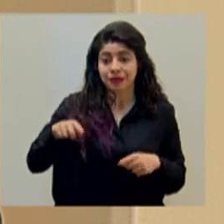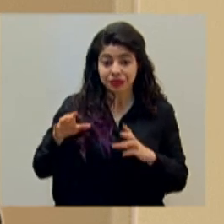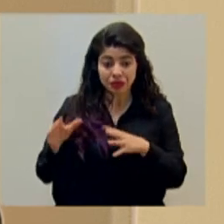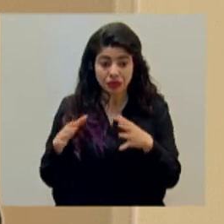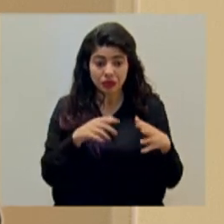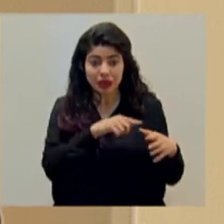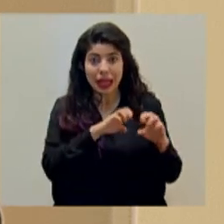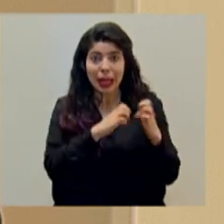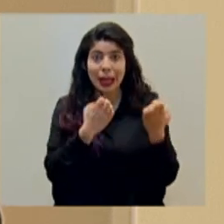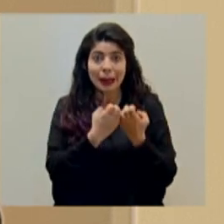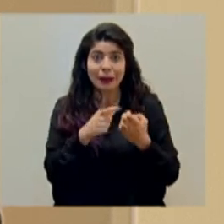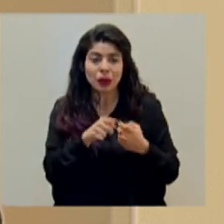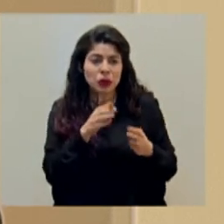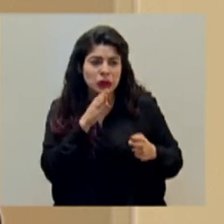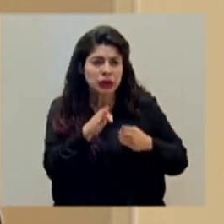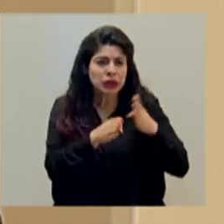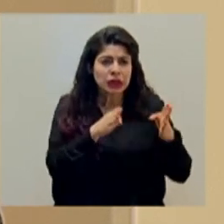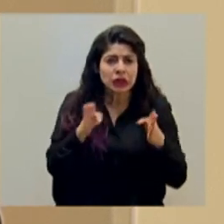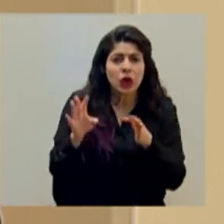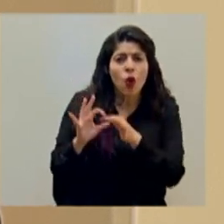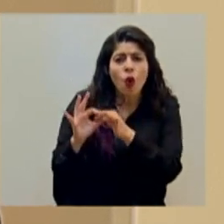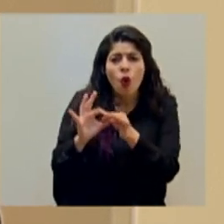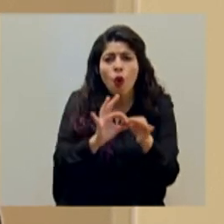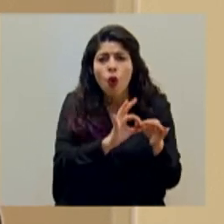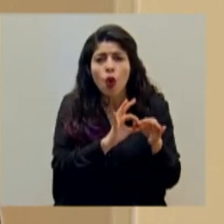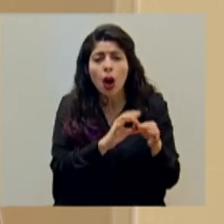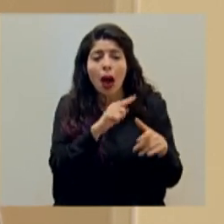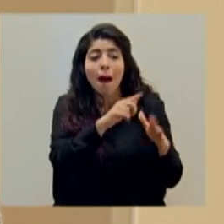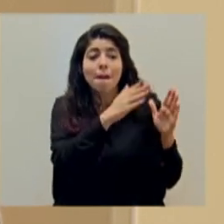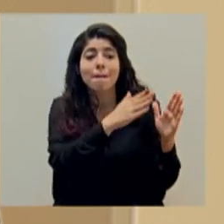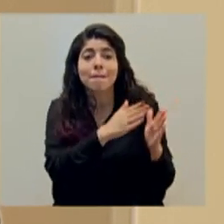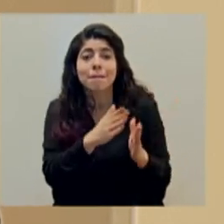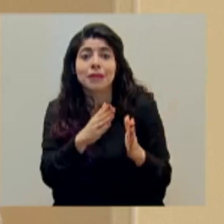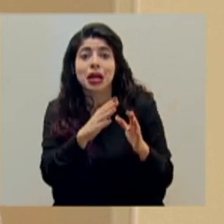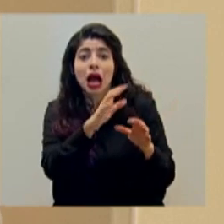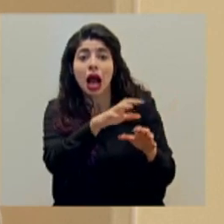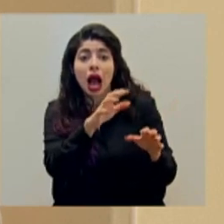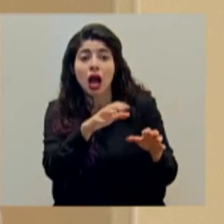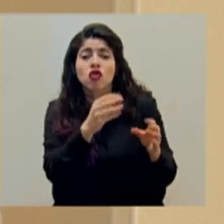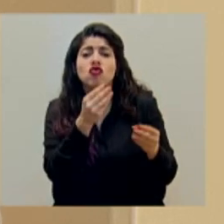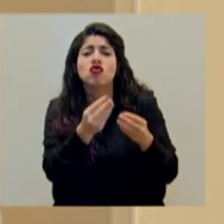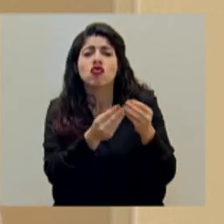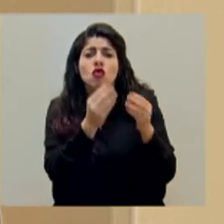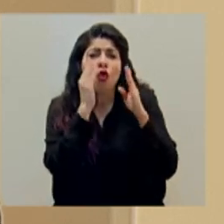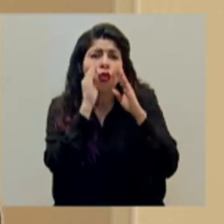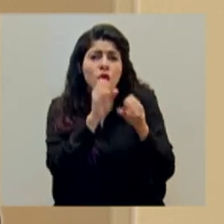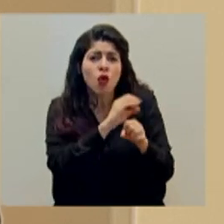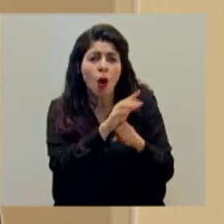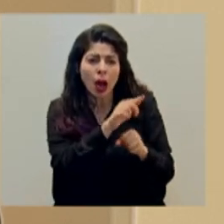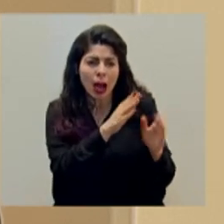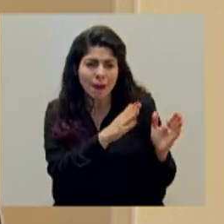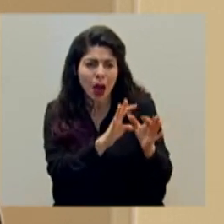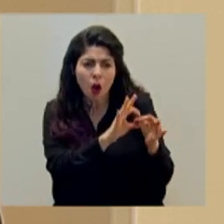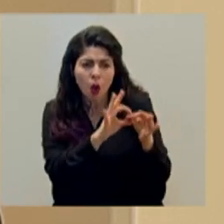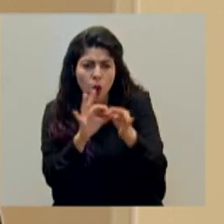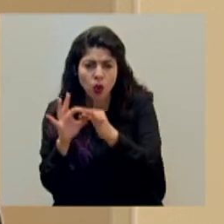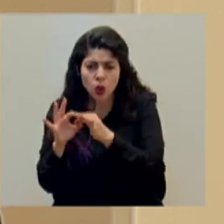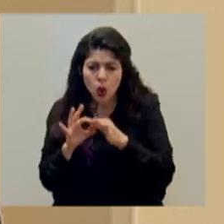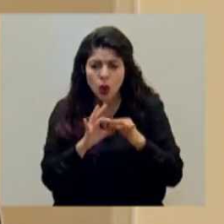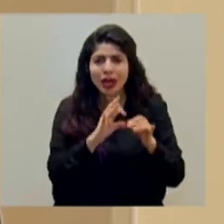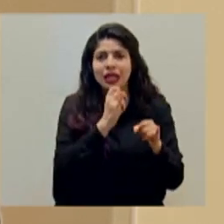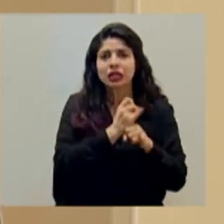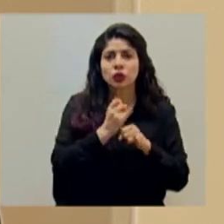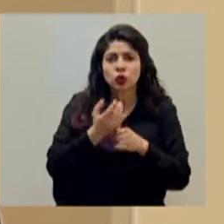que coordinemos en el marco de los planes cantonales de prevención y atención del COVID-19, coordinemos las acciones